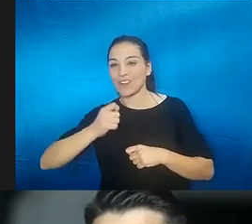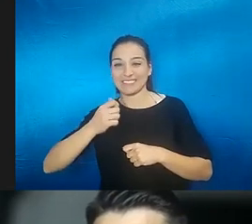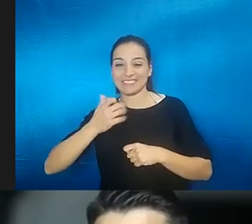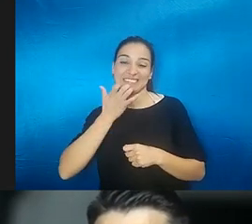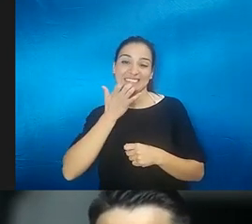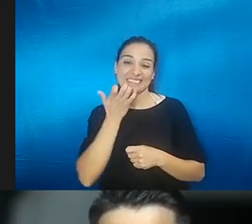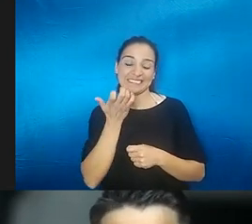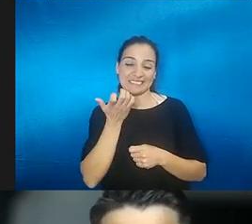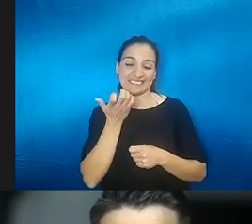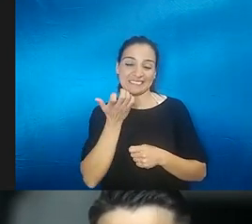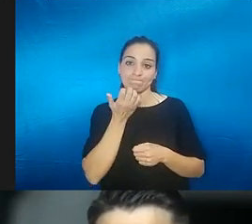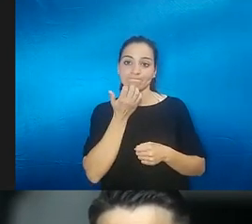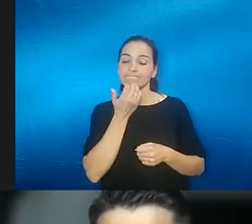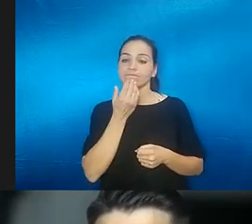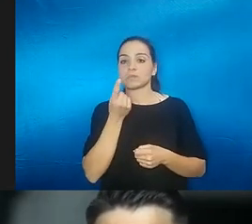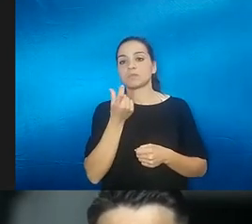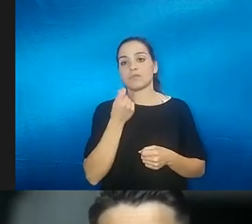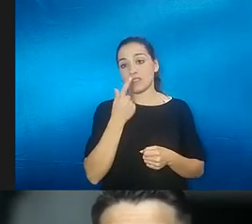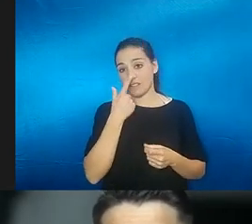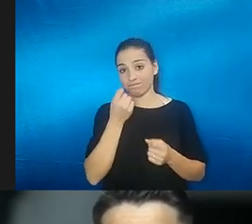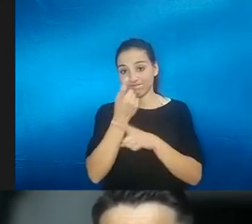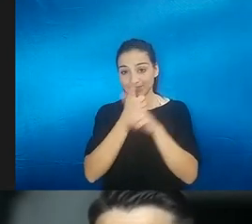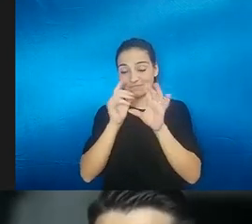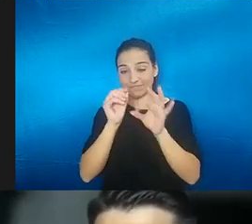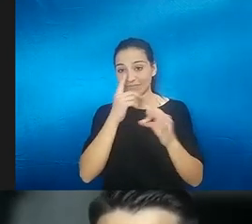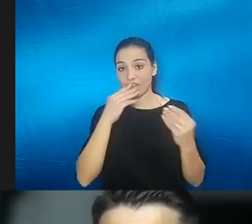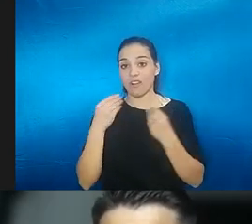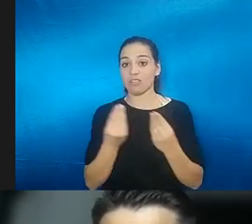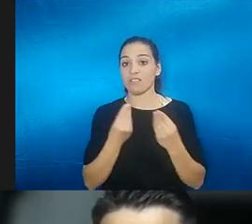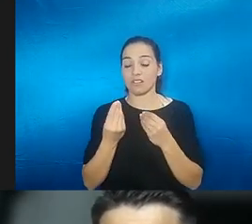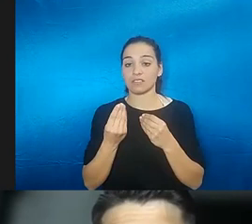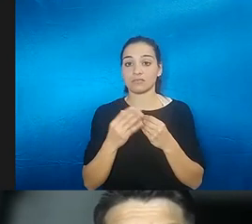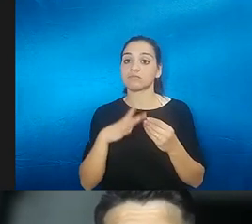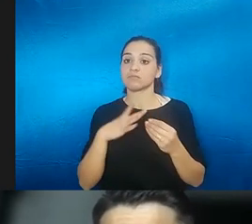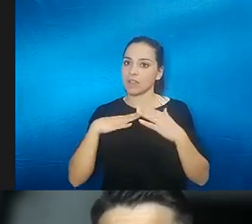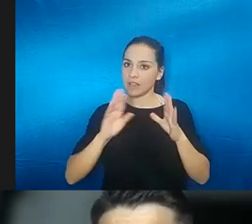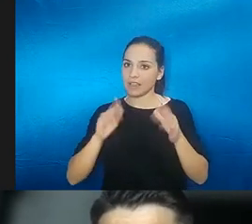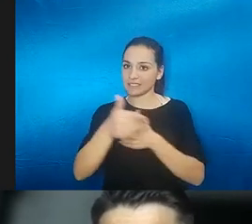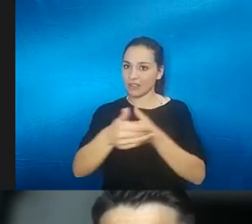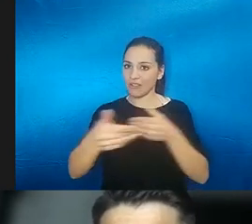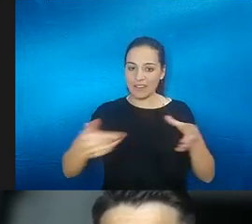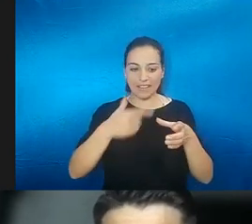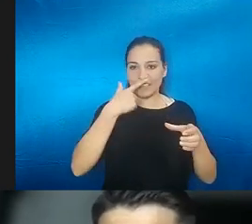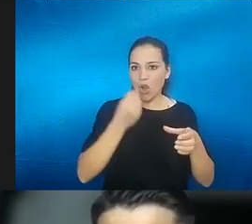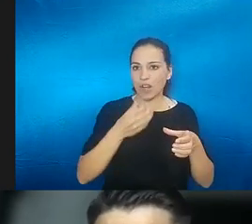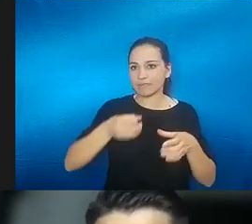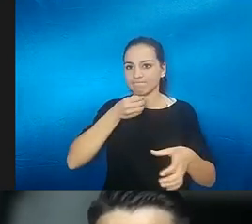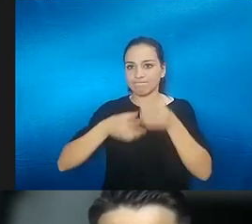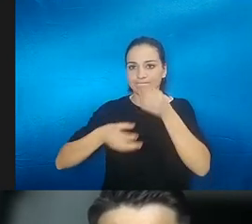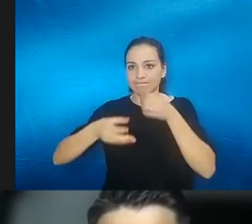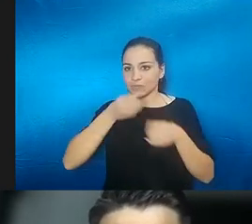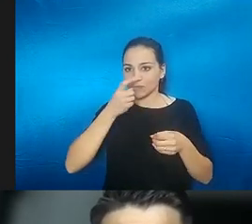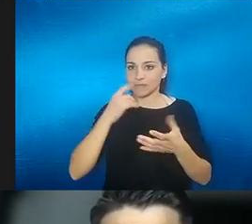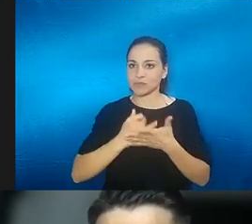hay un cierto trastorno olfatorio con kit hecho en casa como incluso el que se explica en la asociación